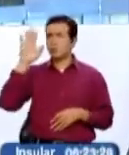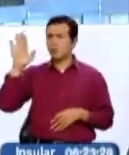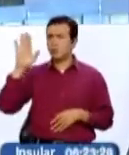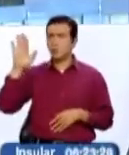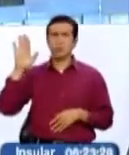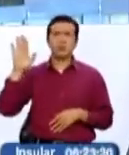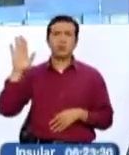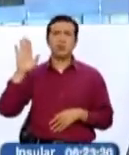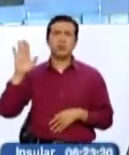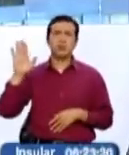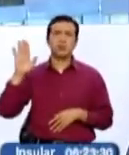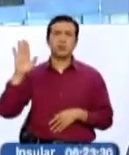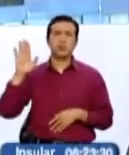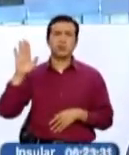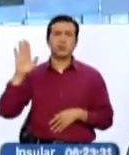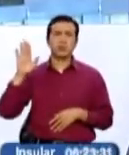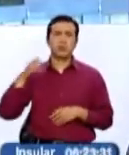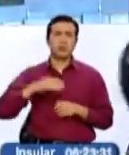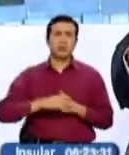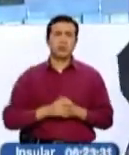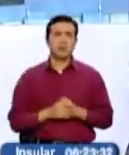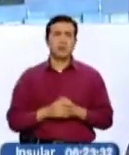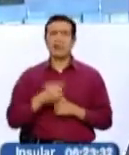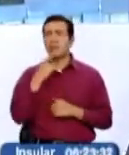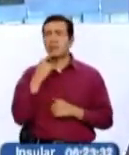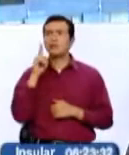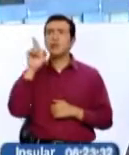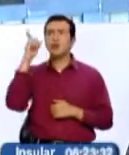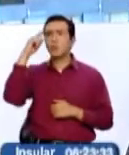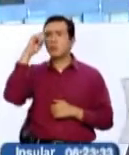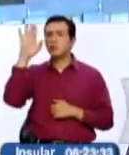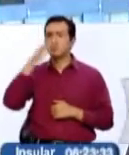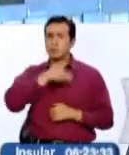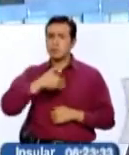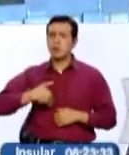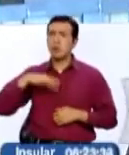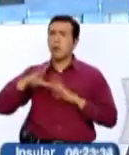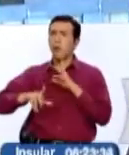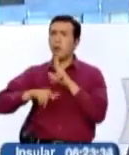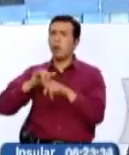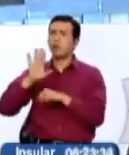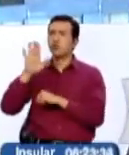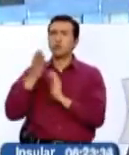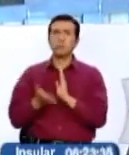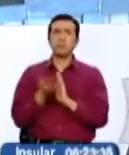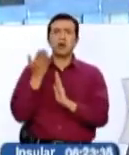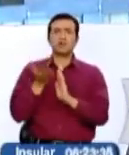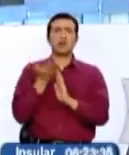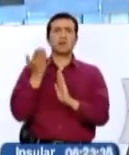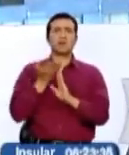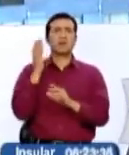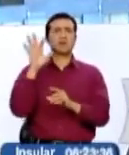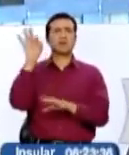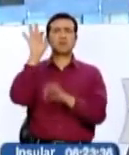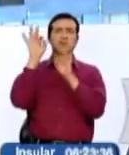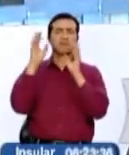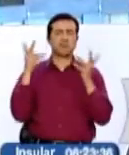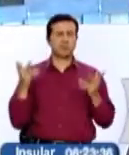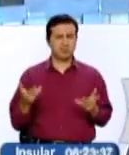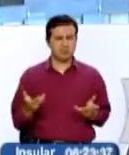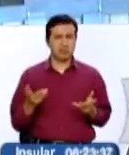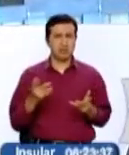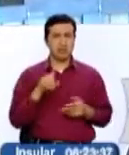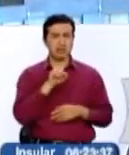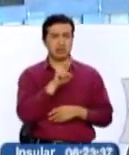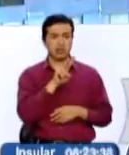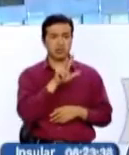marchado, que está acusado de corrupción, por ejemplo, logra mejorar su votación? El PP logra mejorar de